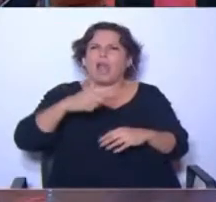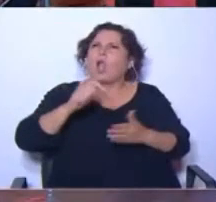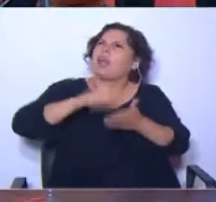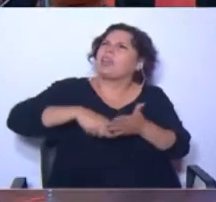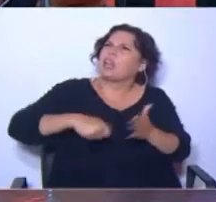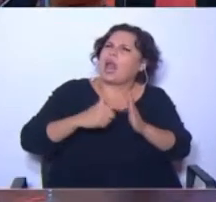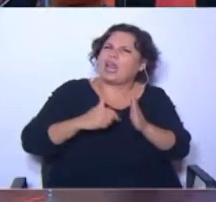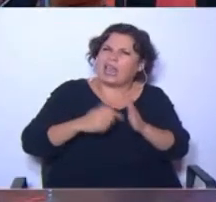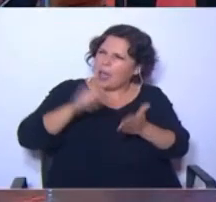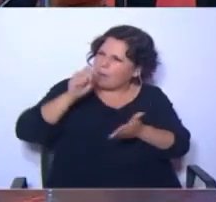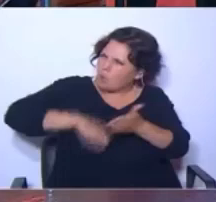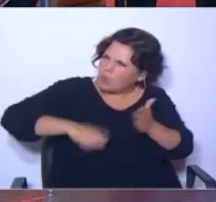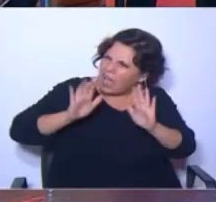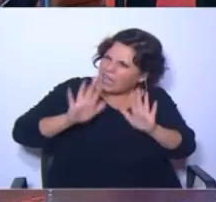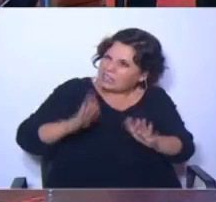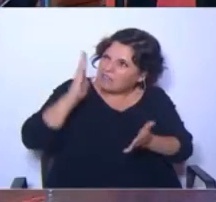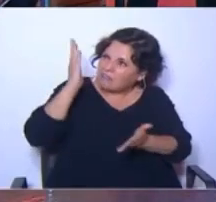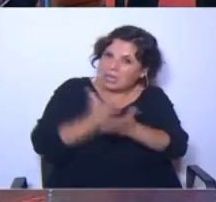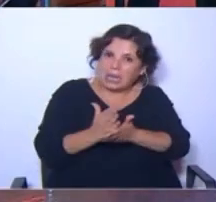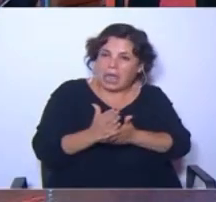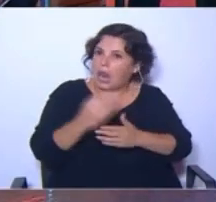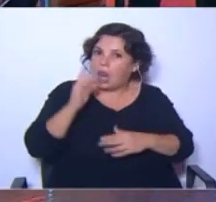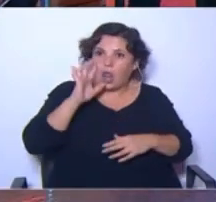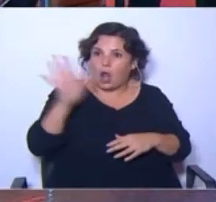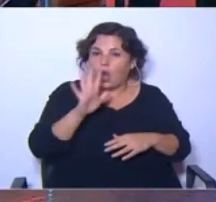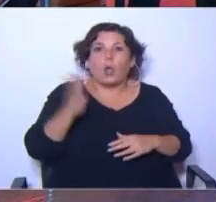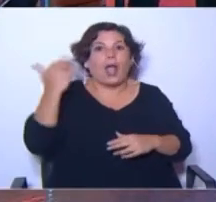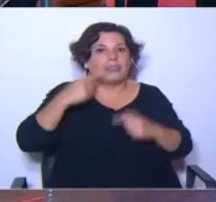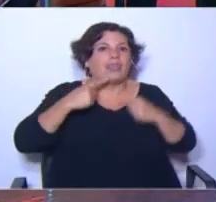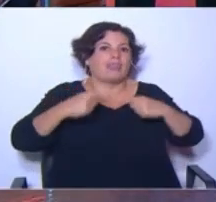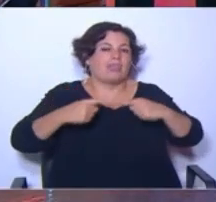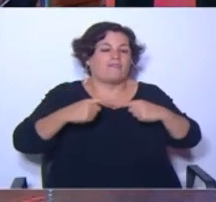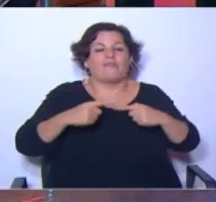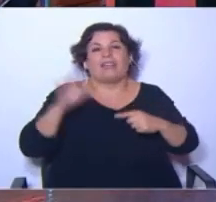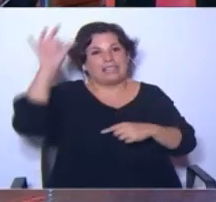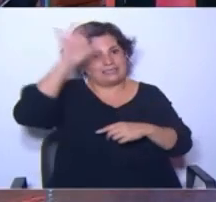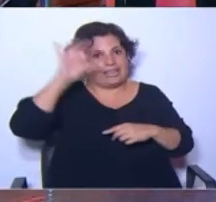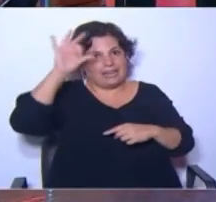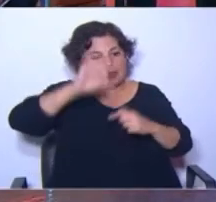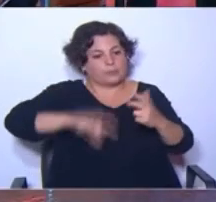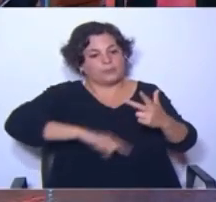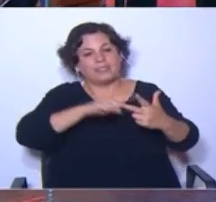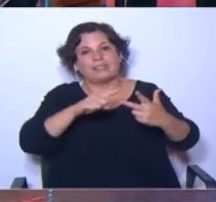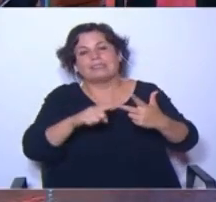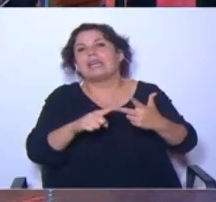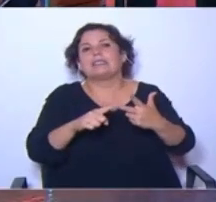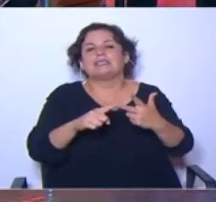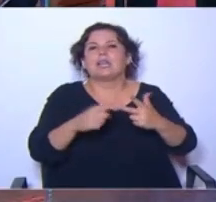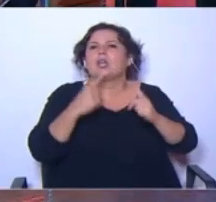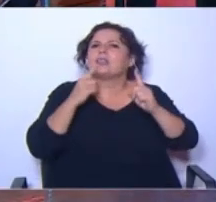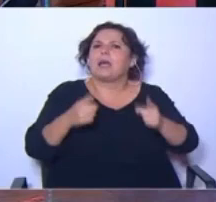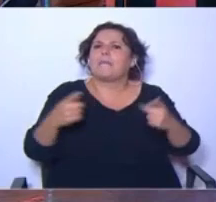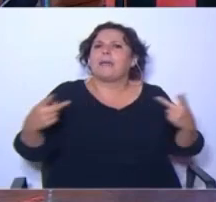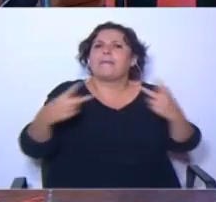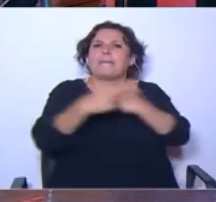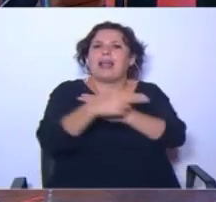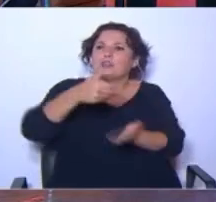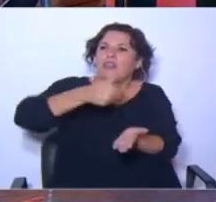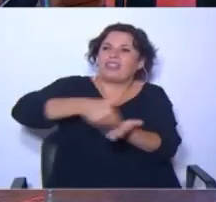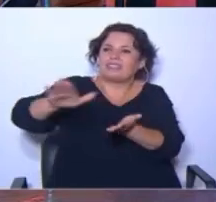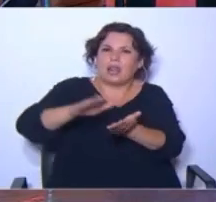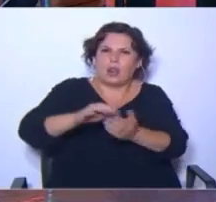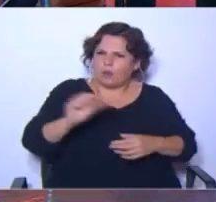tenga una multa así al final, cuando se debatió en el Senado. En tercer lugar, lo que ubica es un plazo de desalojo